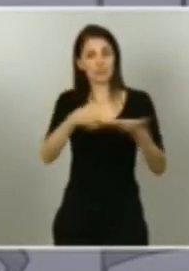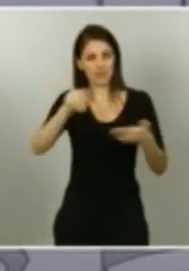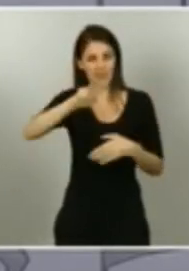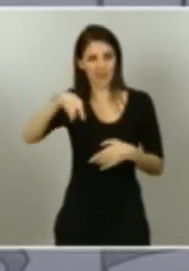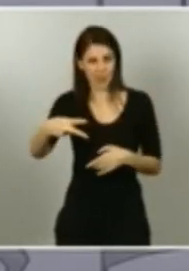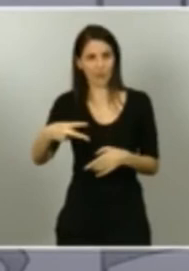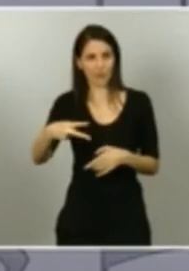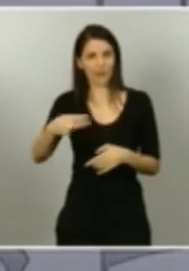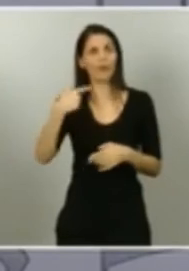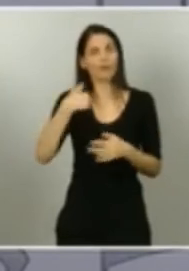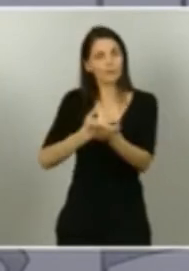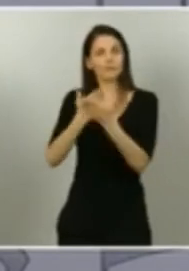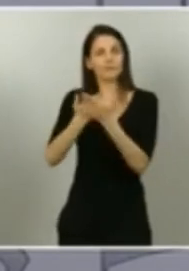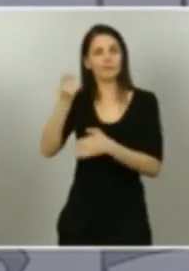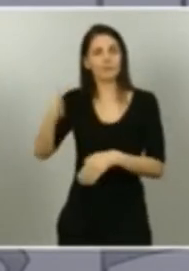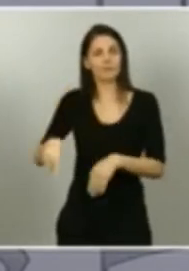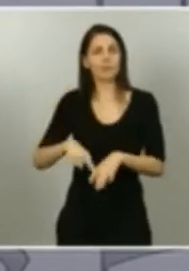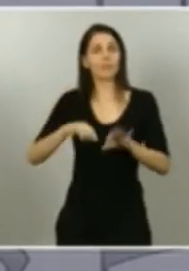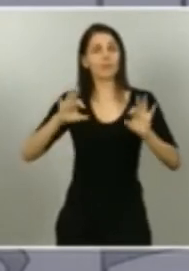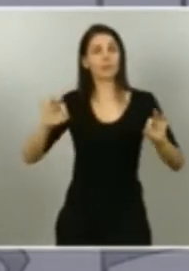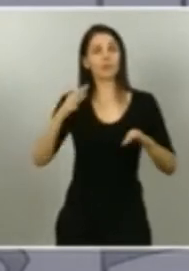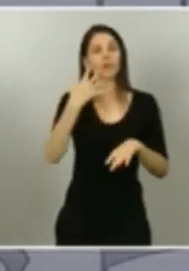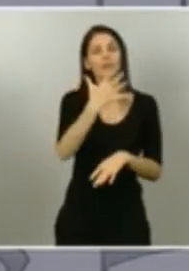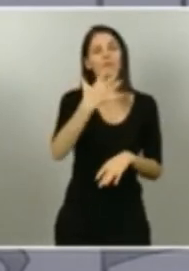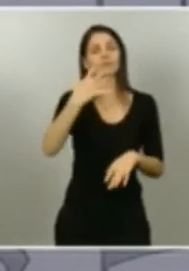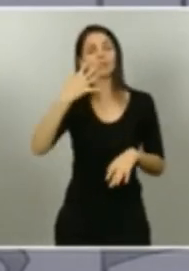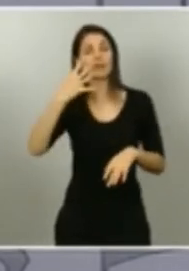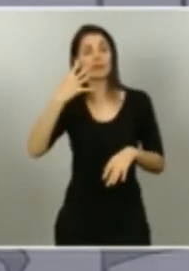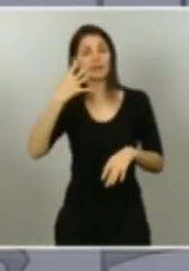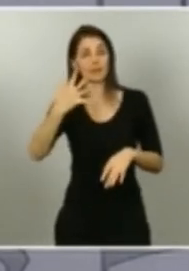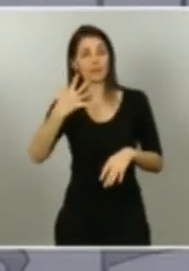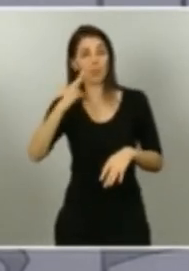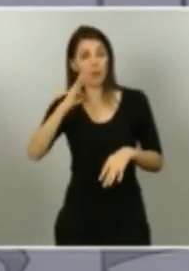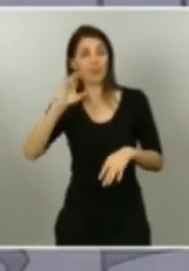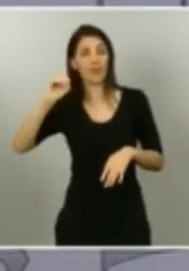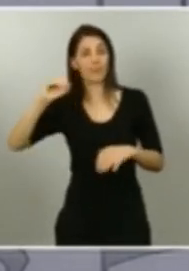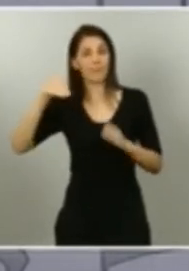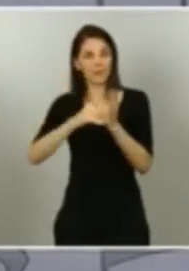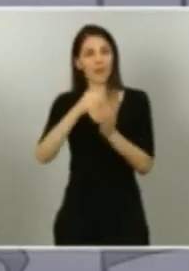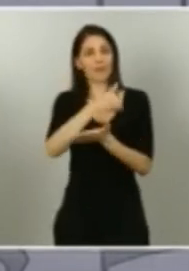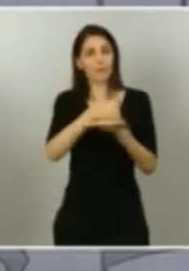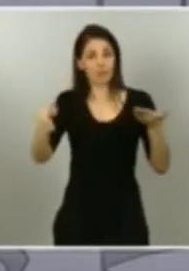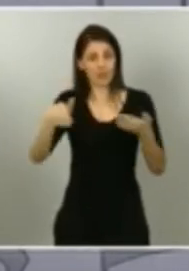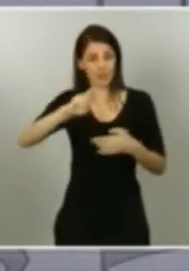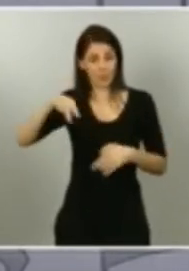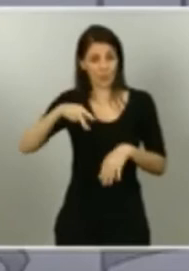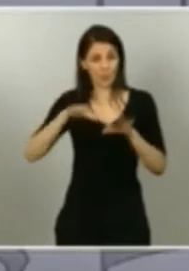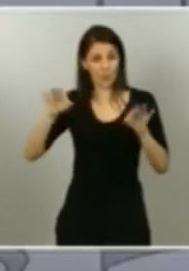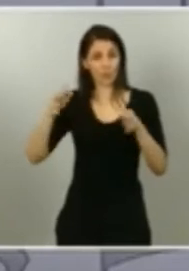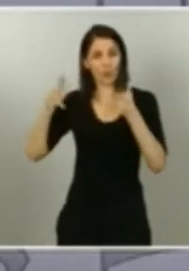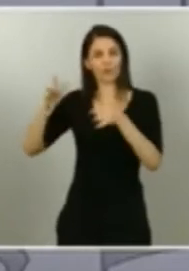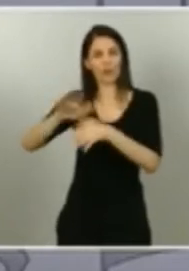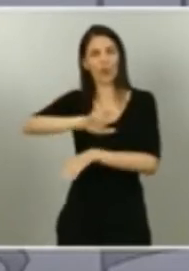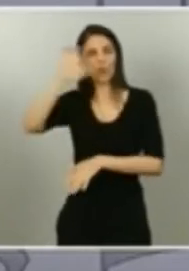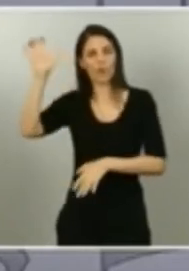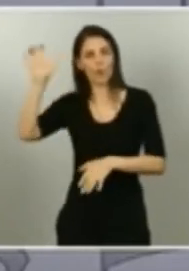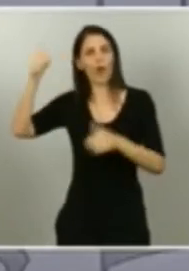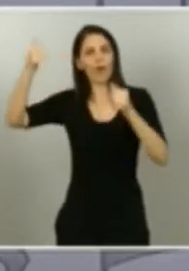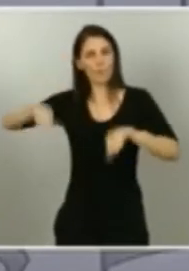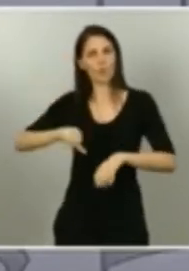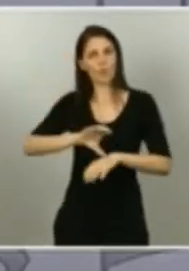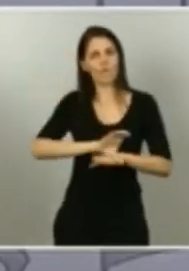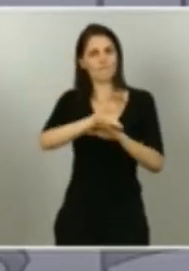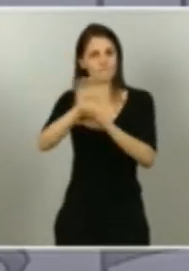540.000 millones de euros en el Consejo Europeo del pasado 23 de abril. La posición española ha resultado también decisiva